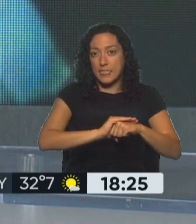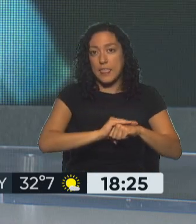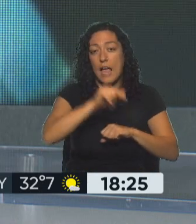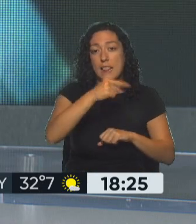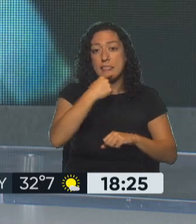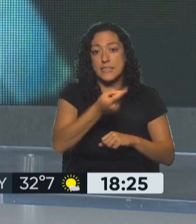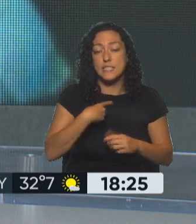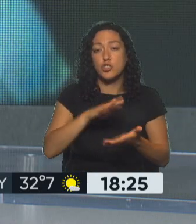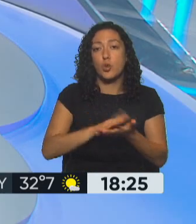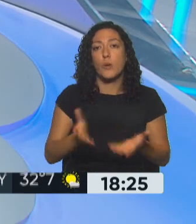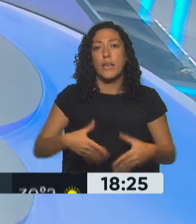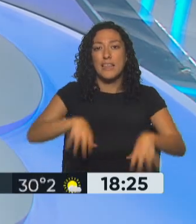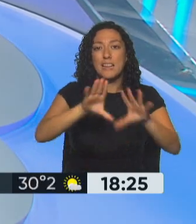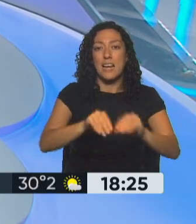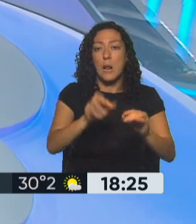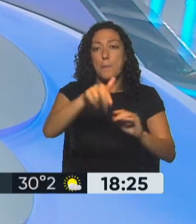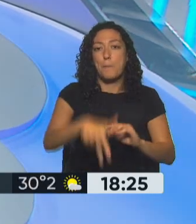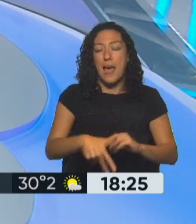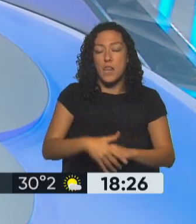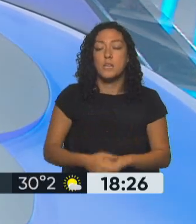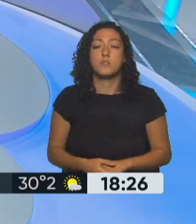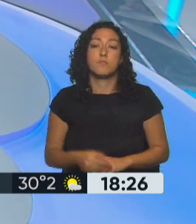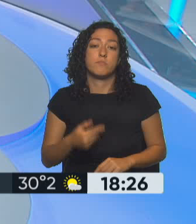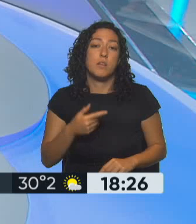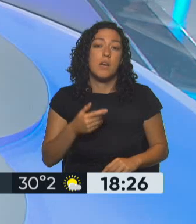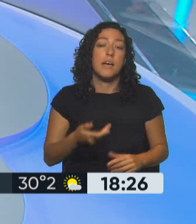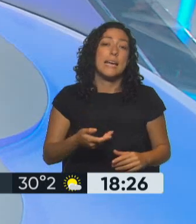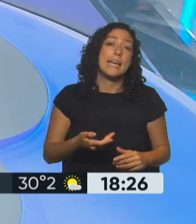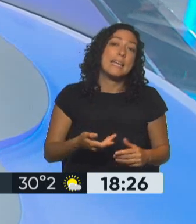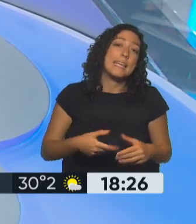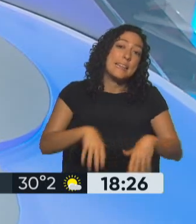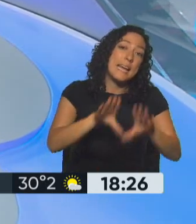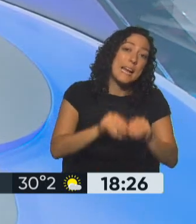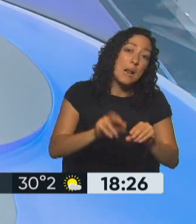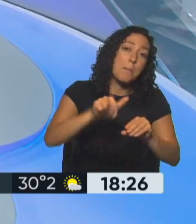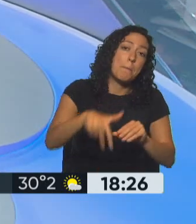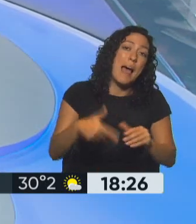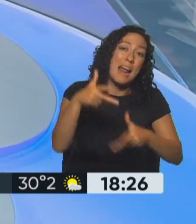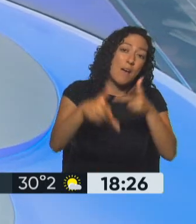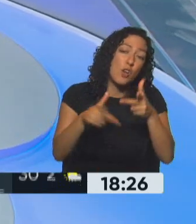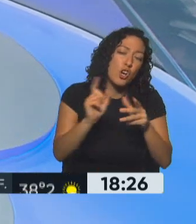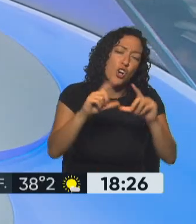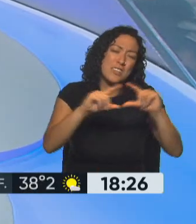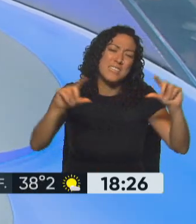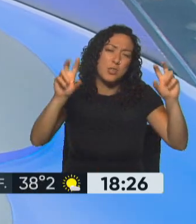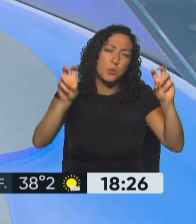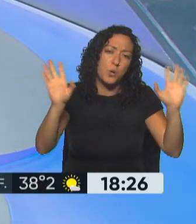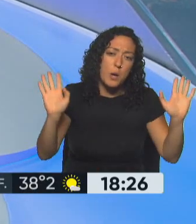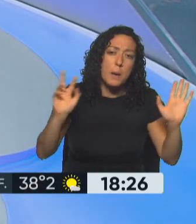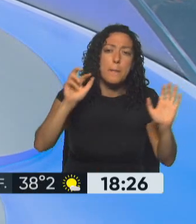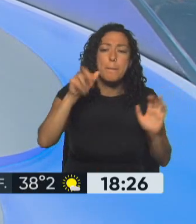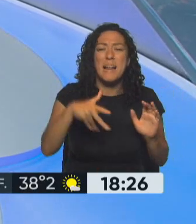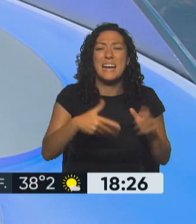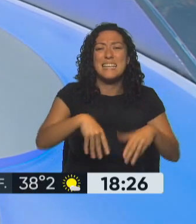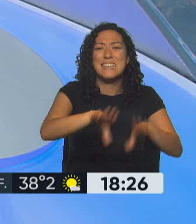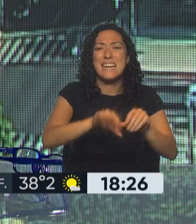de un plan integral, ¿no, Rulo? Yo te diría que más que habló de un plan integral, tituló un plan integral. hace falta un plan integral... ver esa